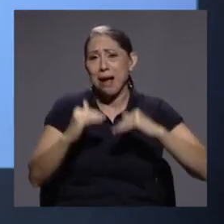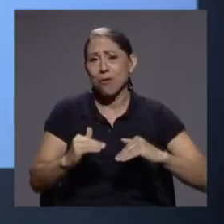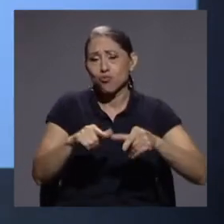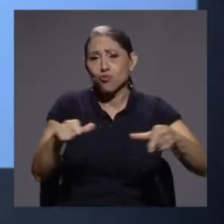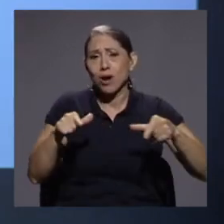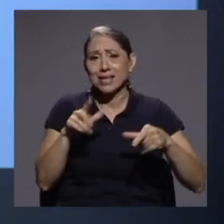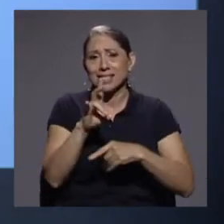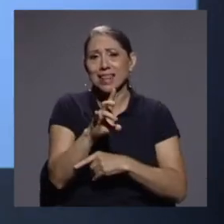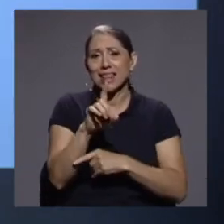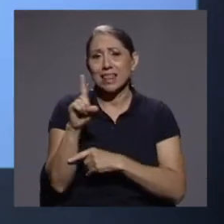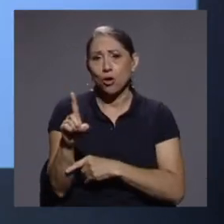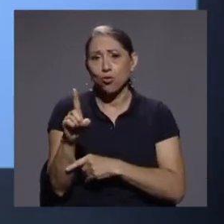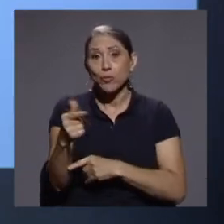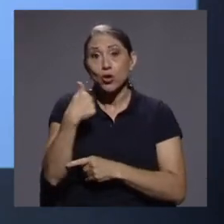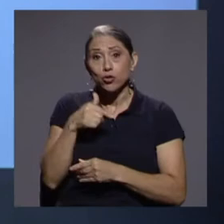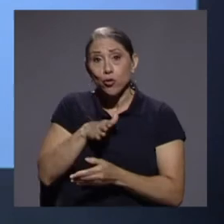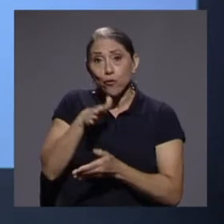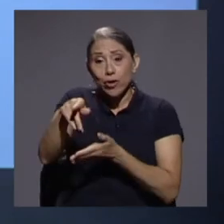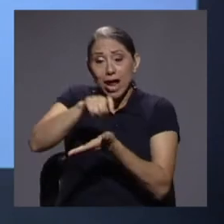escuela de E. Clarini.